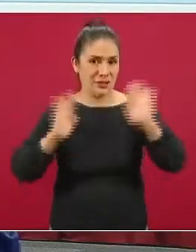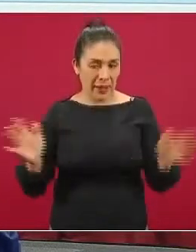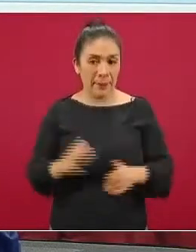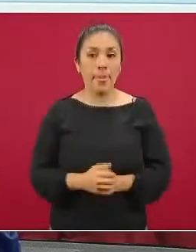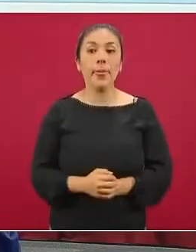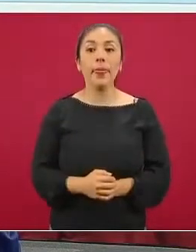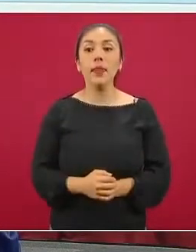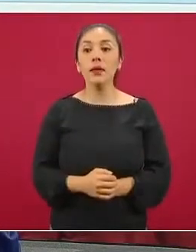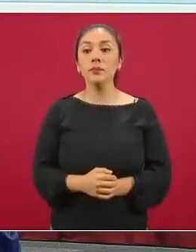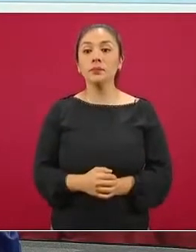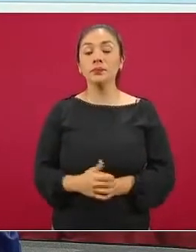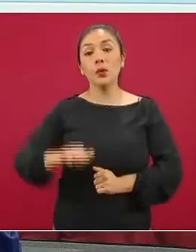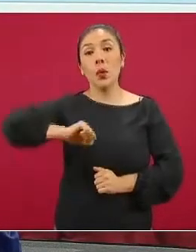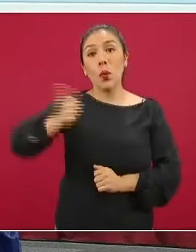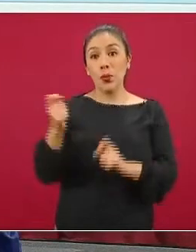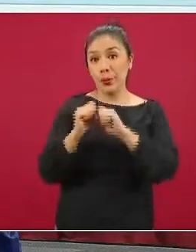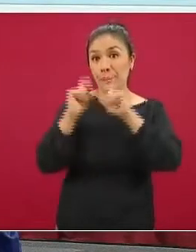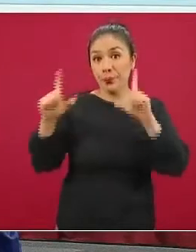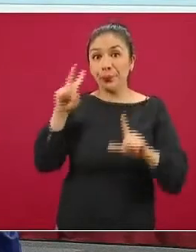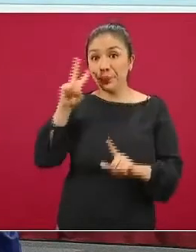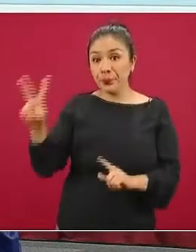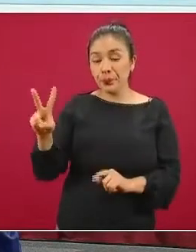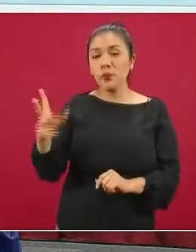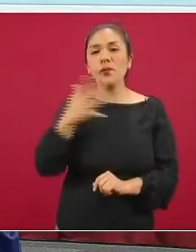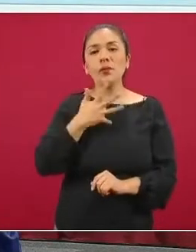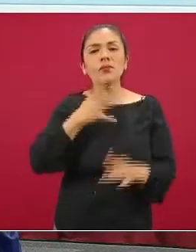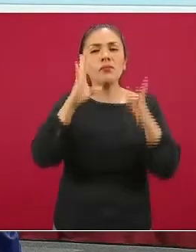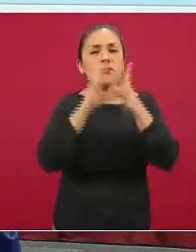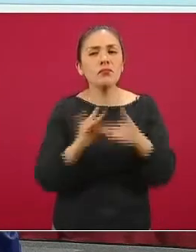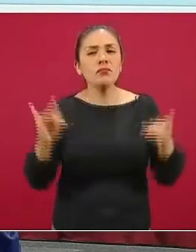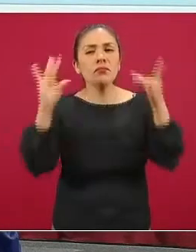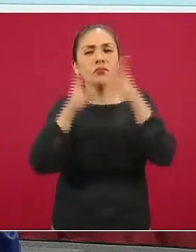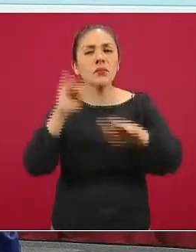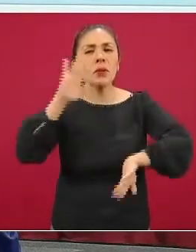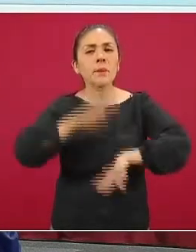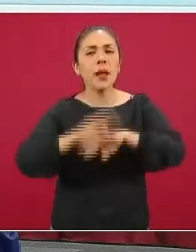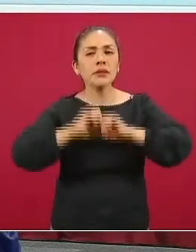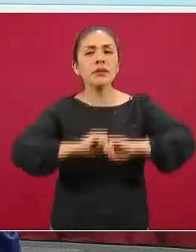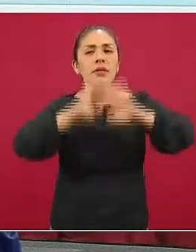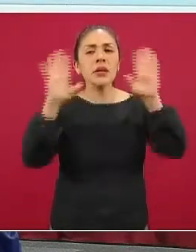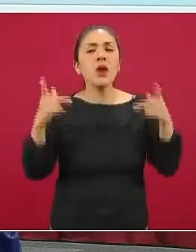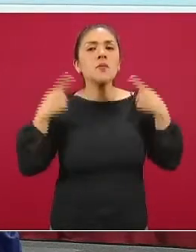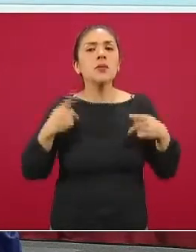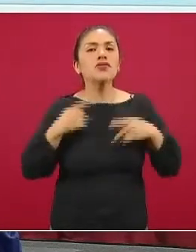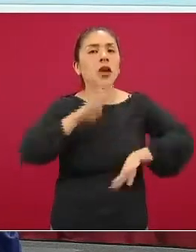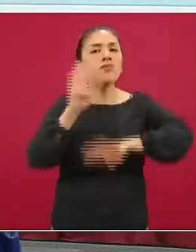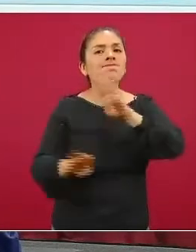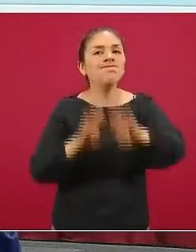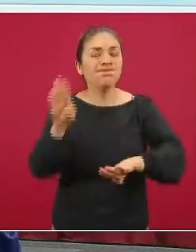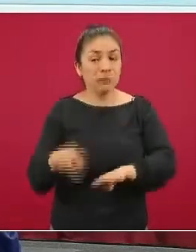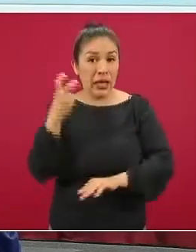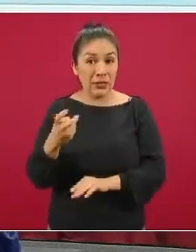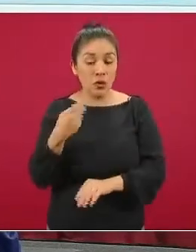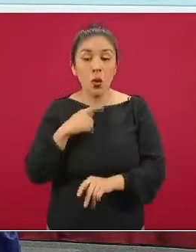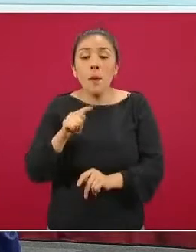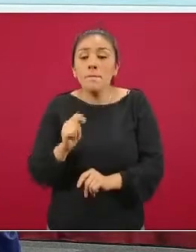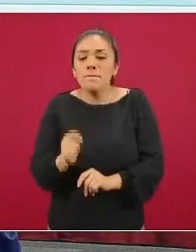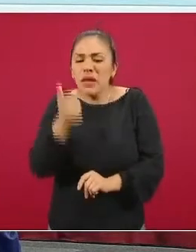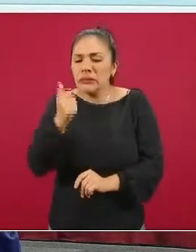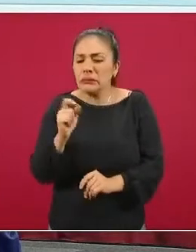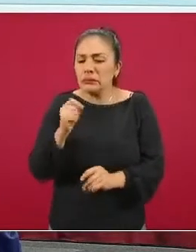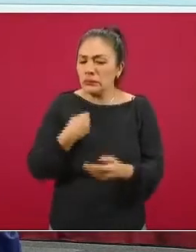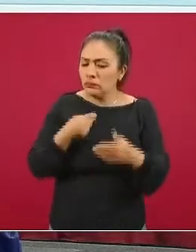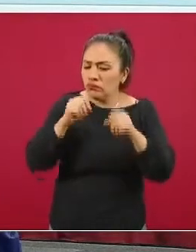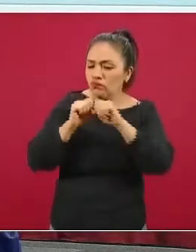En la siguiente diapositiva, desglosamos de manera más precisa las defunciones. Este es un gráfico que empezamos a integrar hace